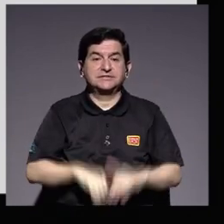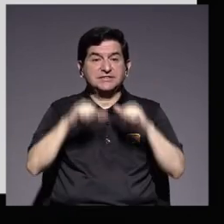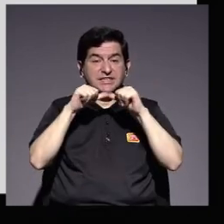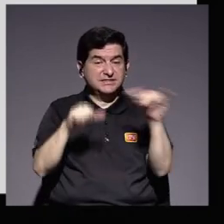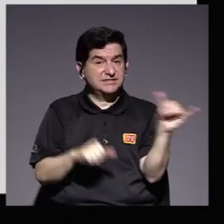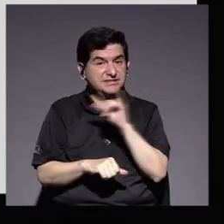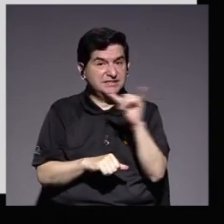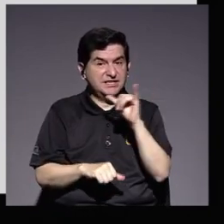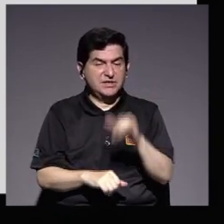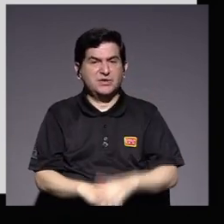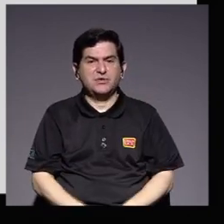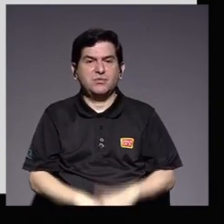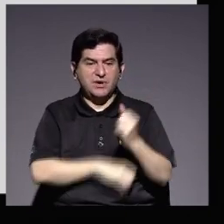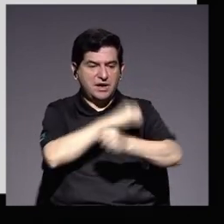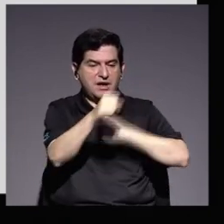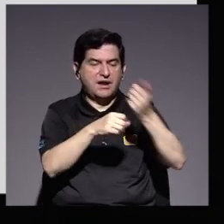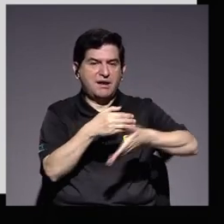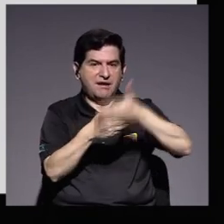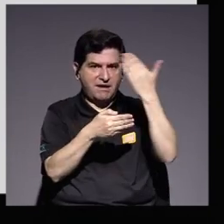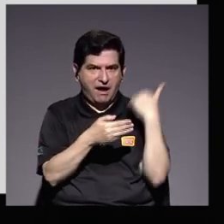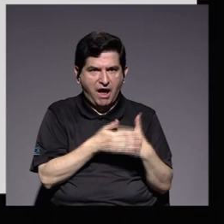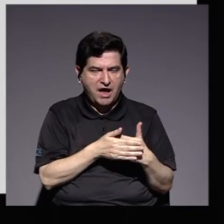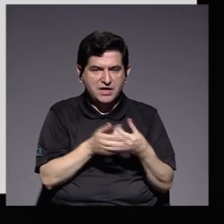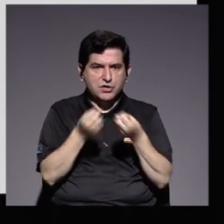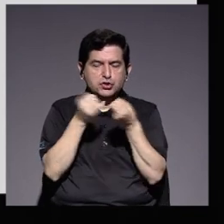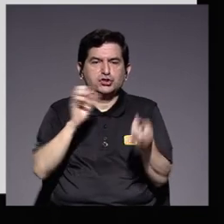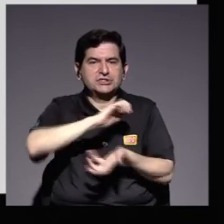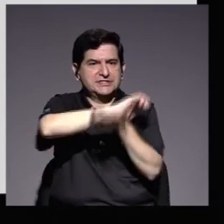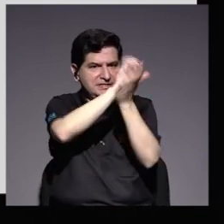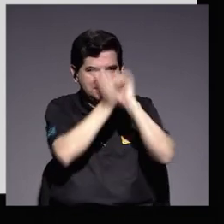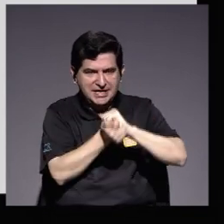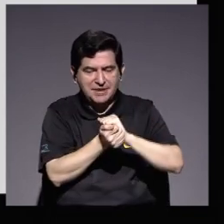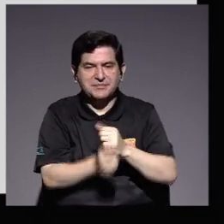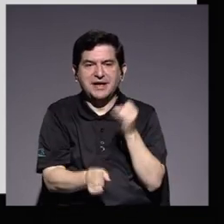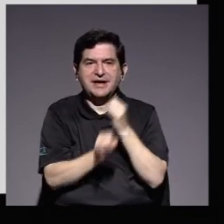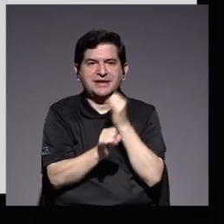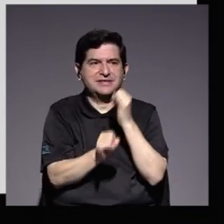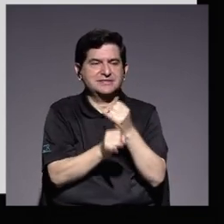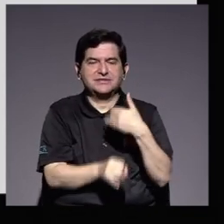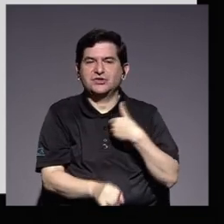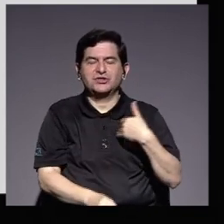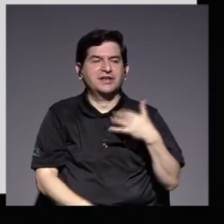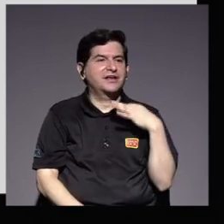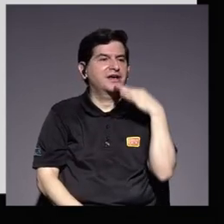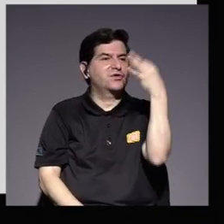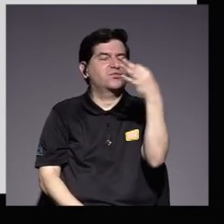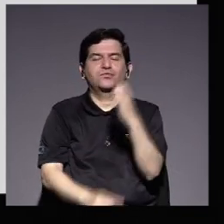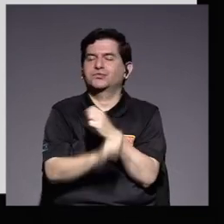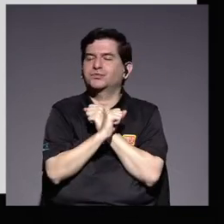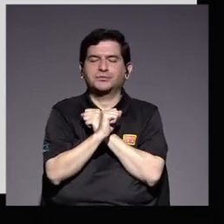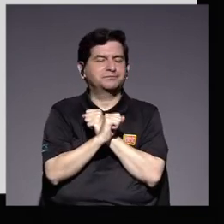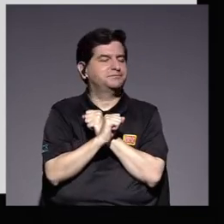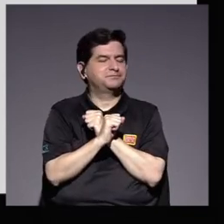como estábamos hace unos años sin hacer cambios nuestra institución no tendría un futuro asegurado